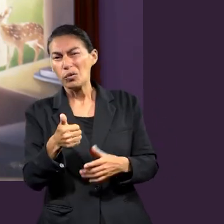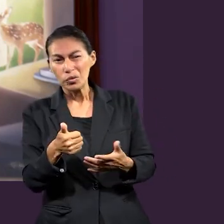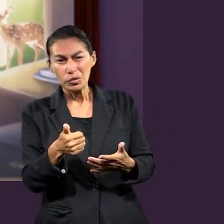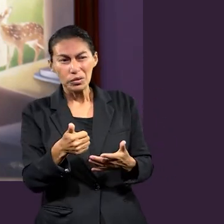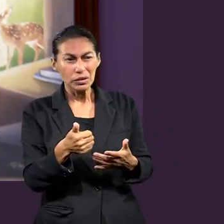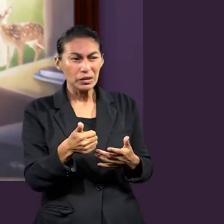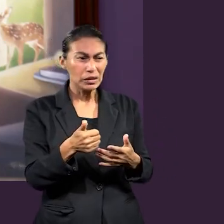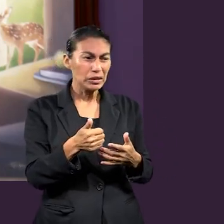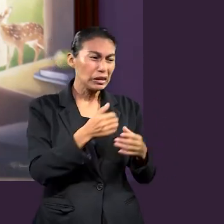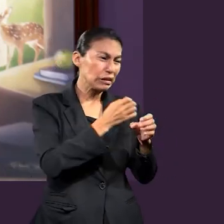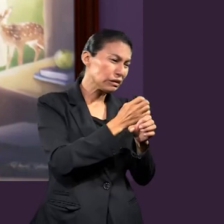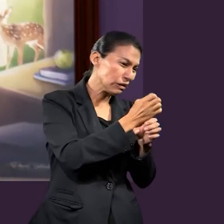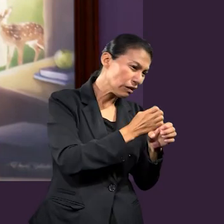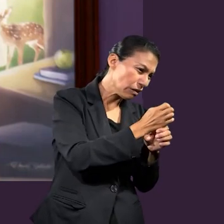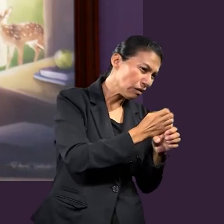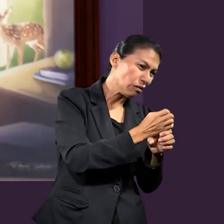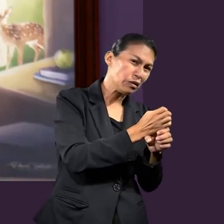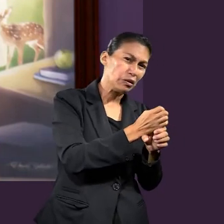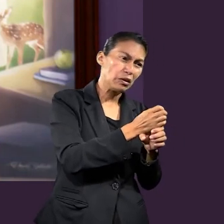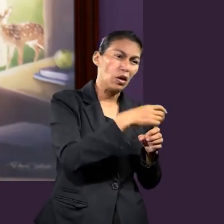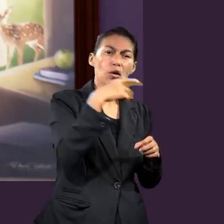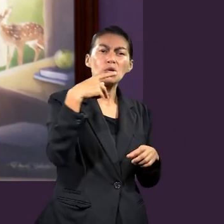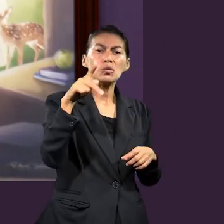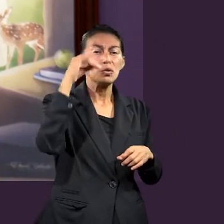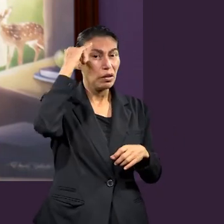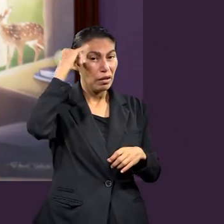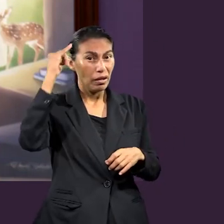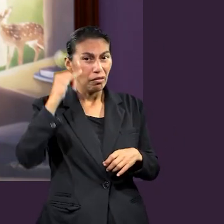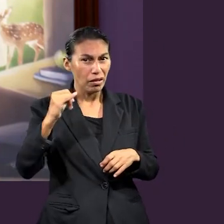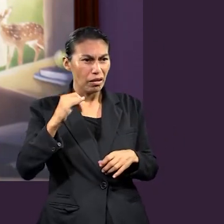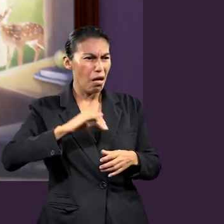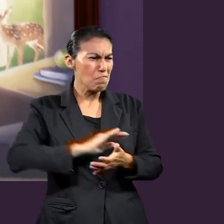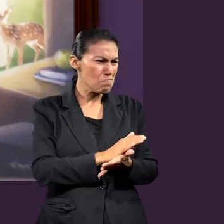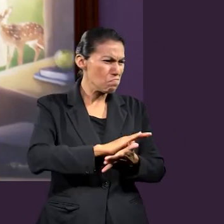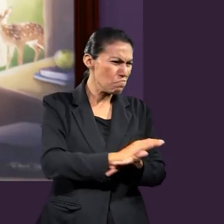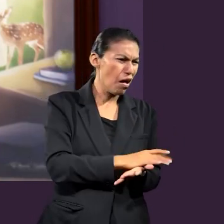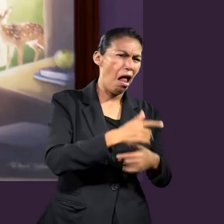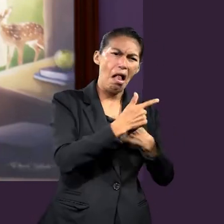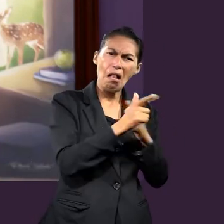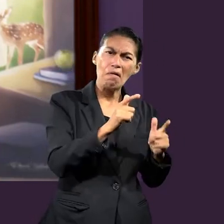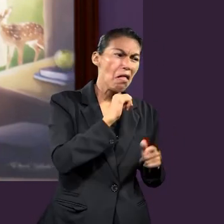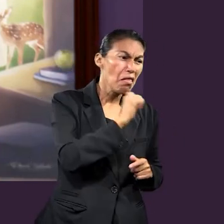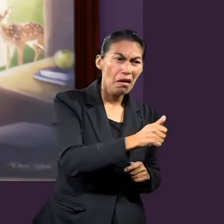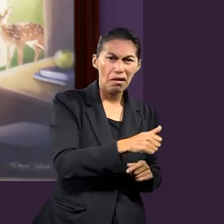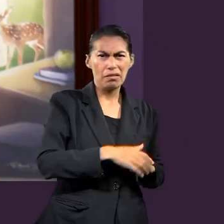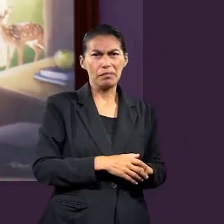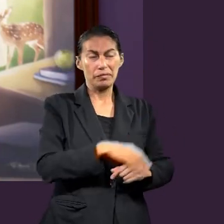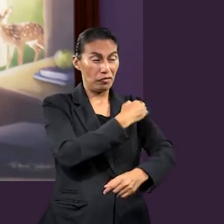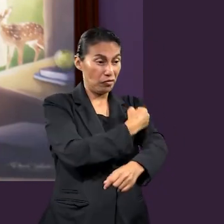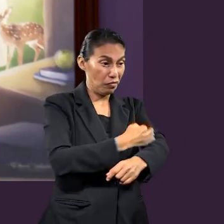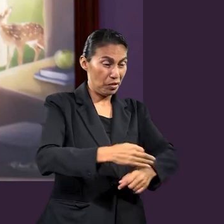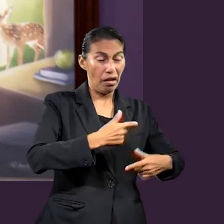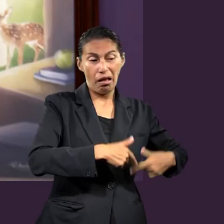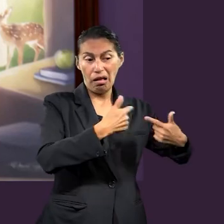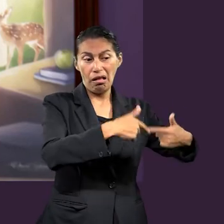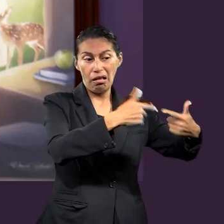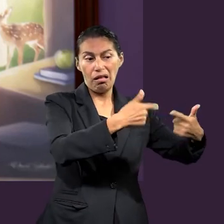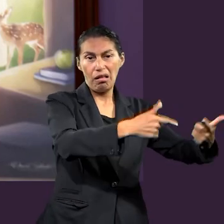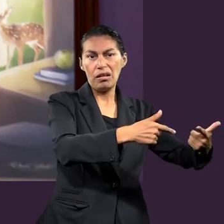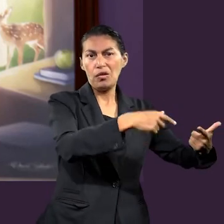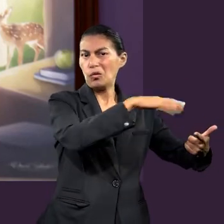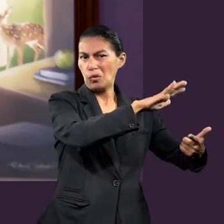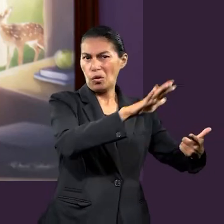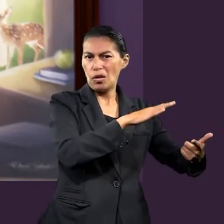moneda, en la que los esclavos también eran propiedad de sus amos. No tenían libertad hasta sus